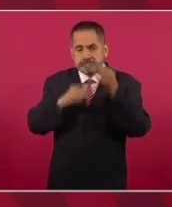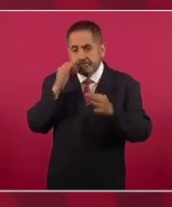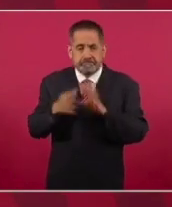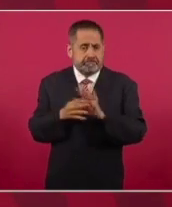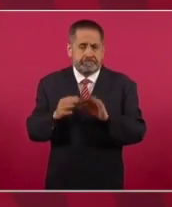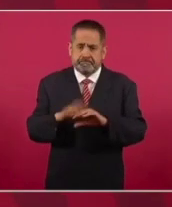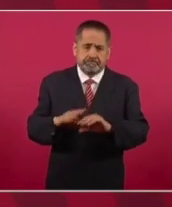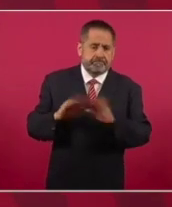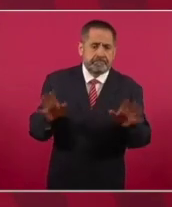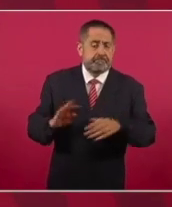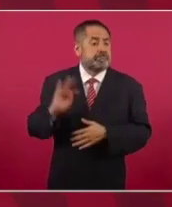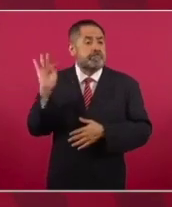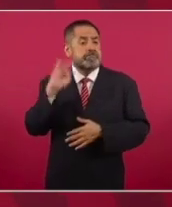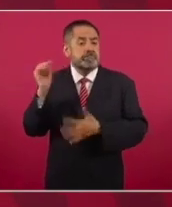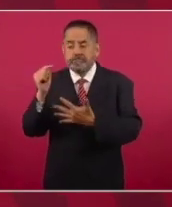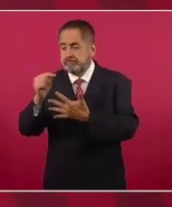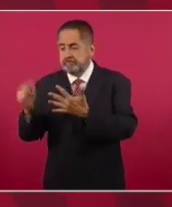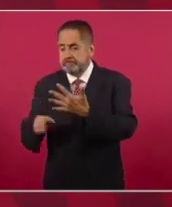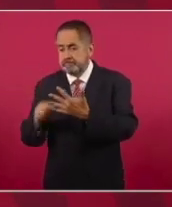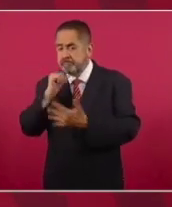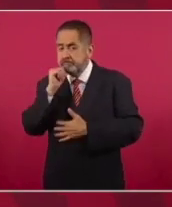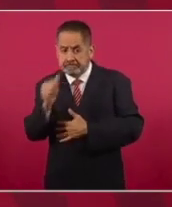si no se hubiesen aplicado estas medidas,